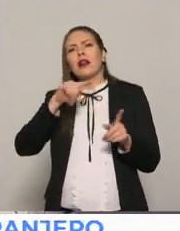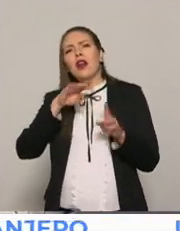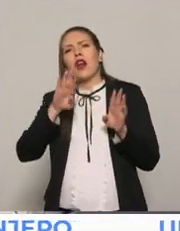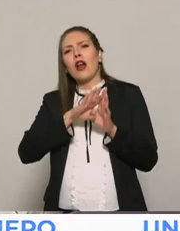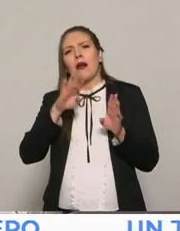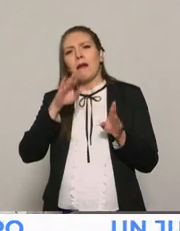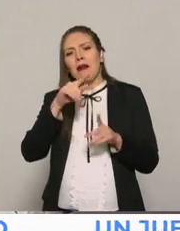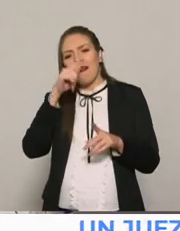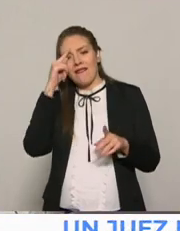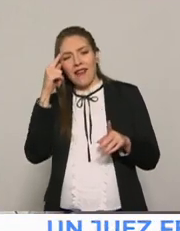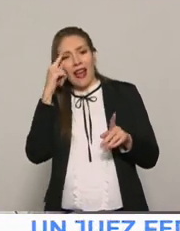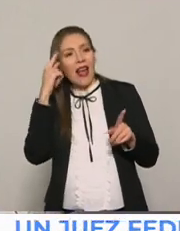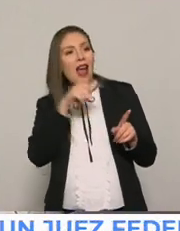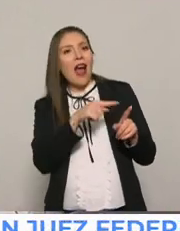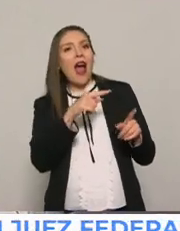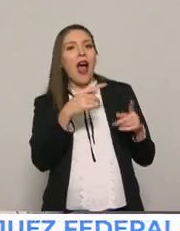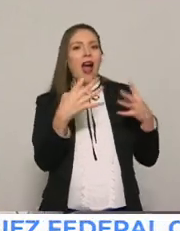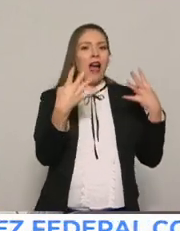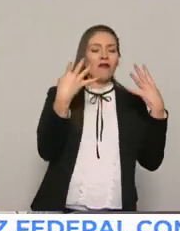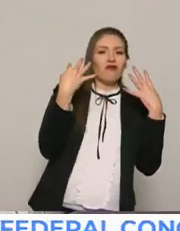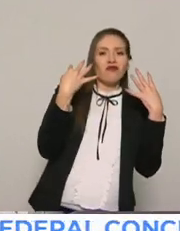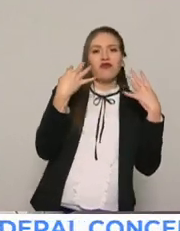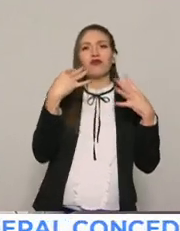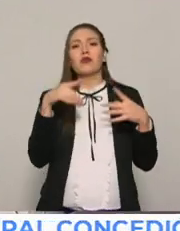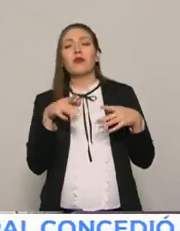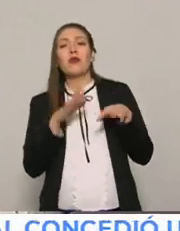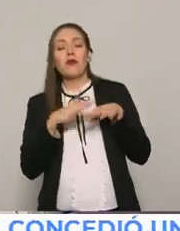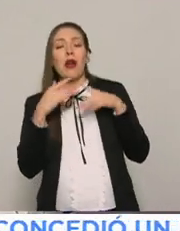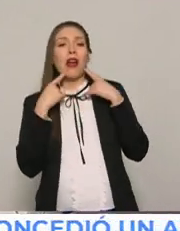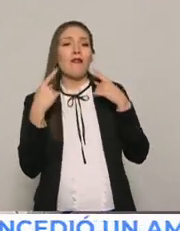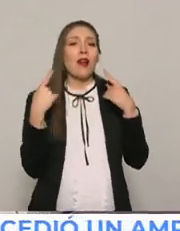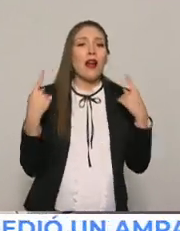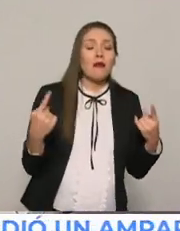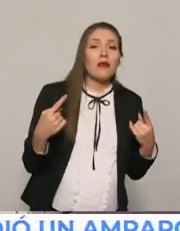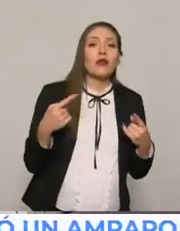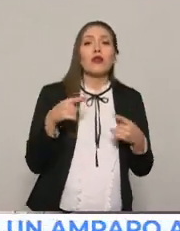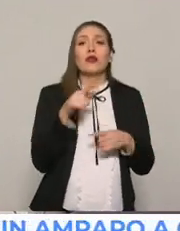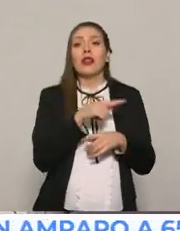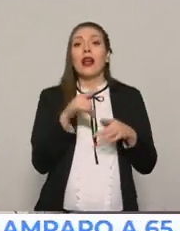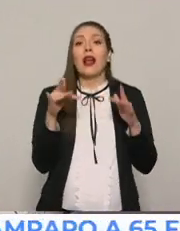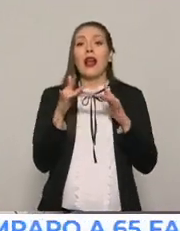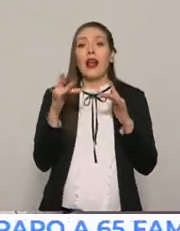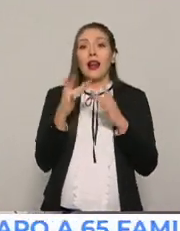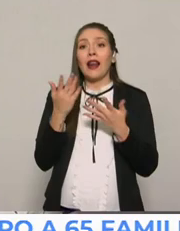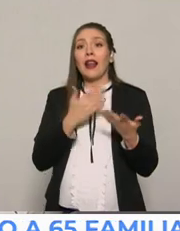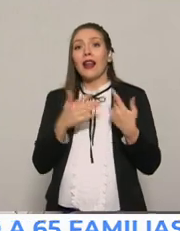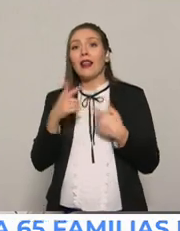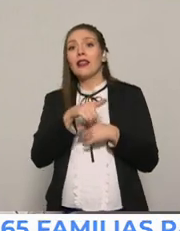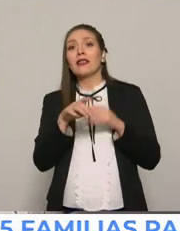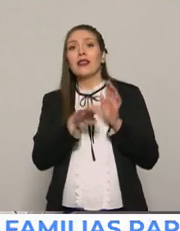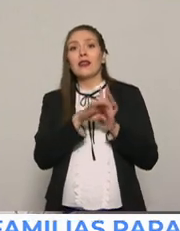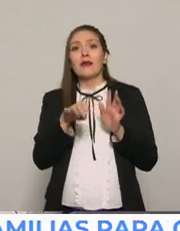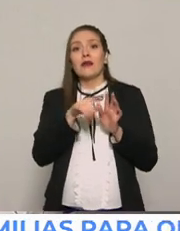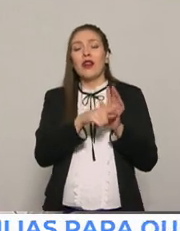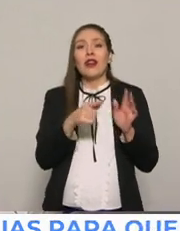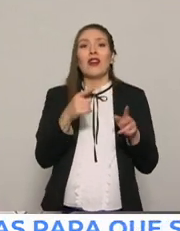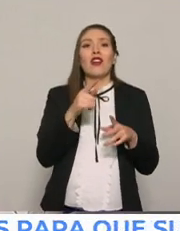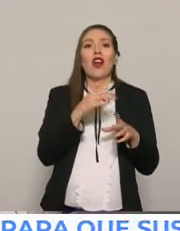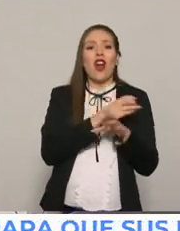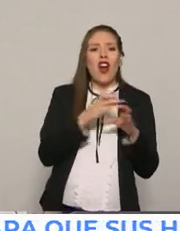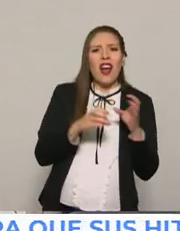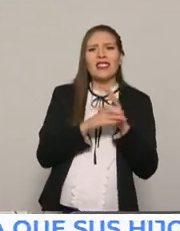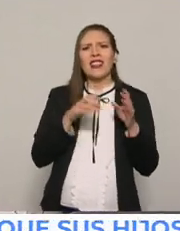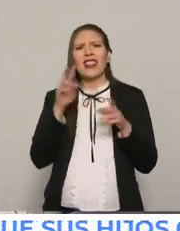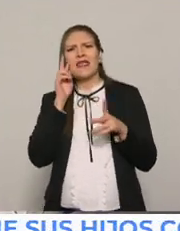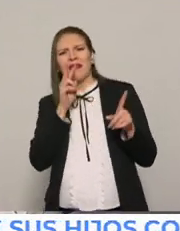popularidad, la visibilidad, la aceptación, las redes premian estos comportamientos escandalosos, estos comportamientos sumamente visibles, porque